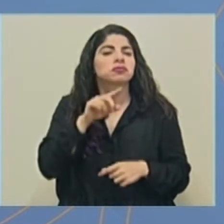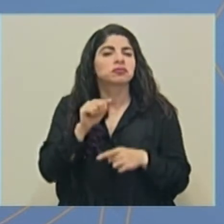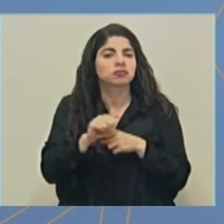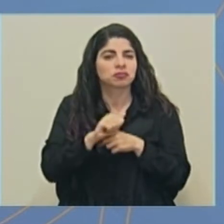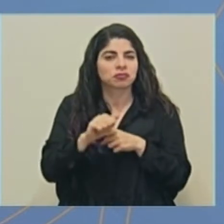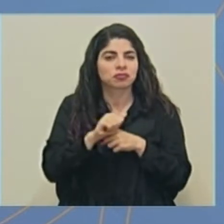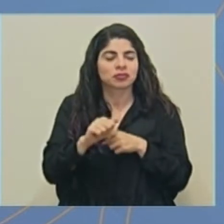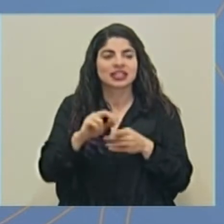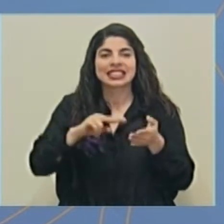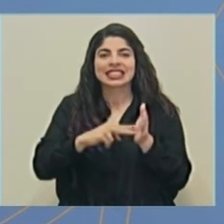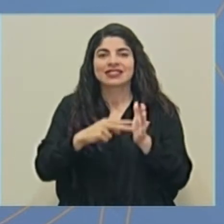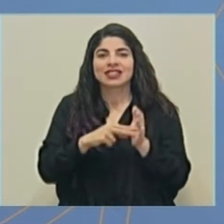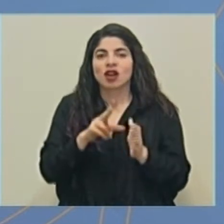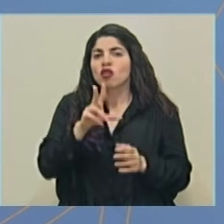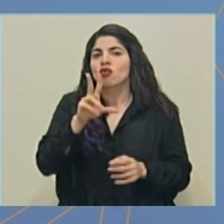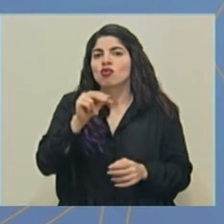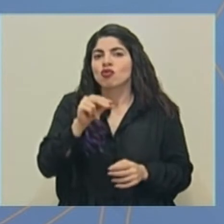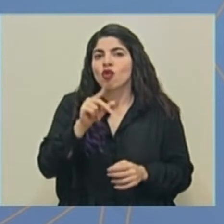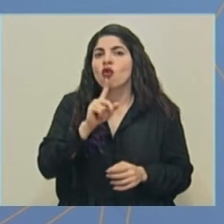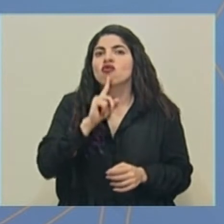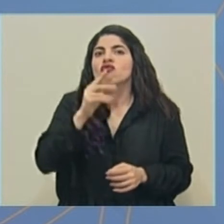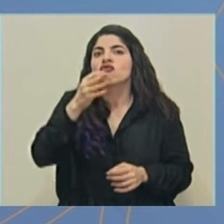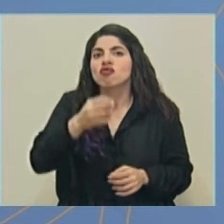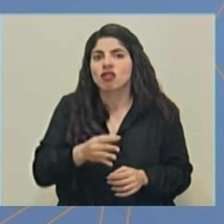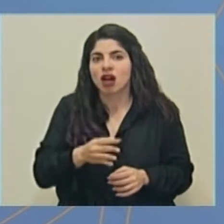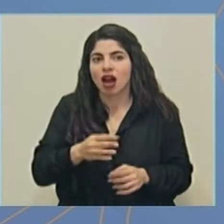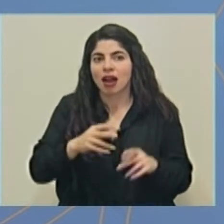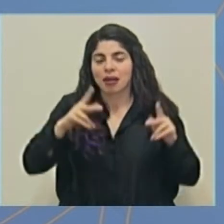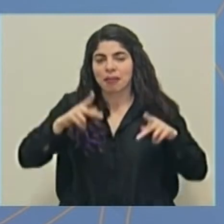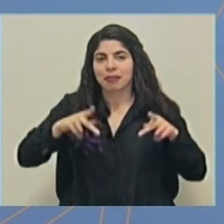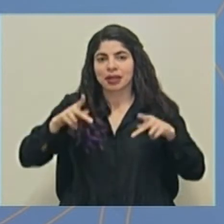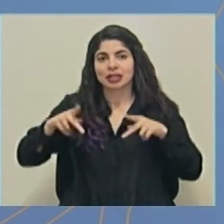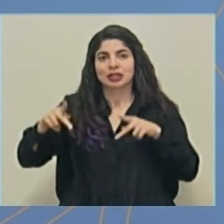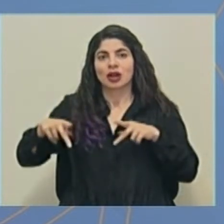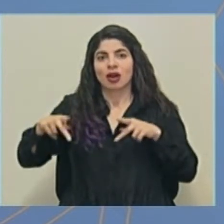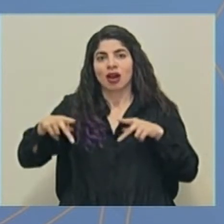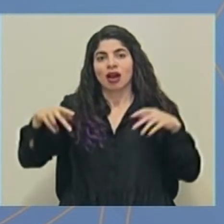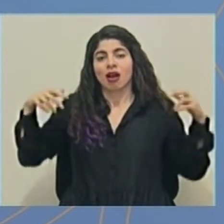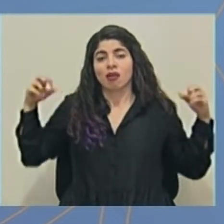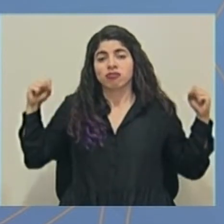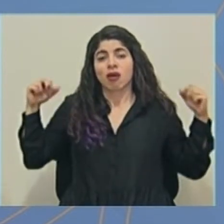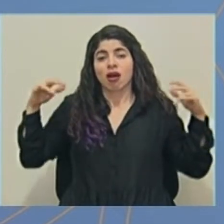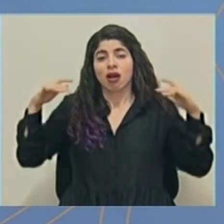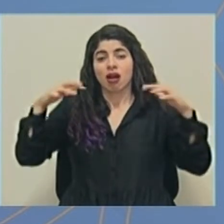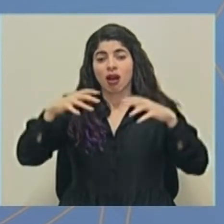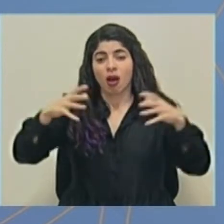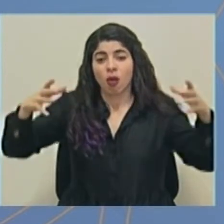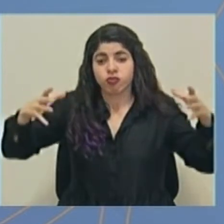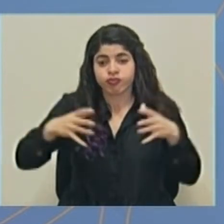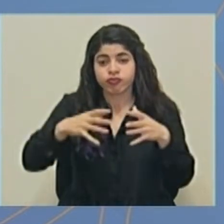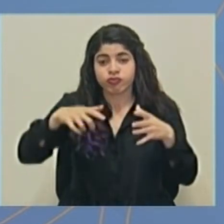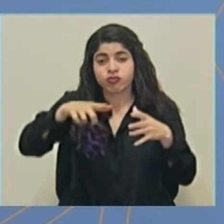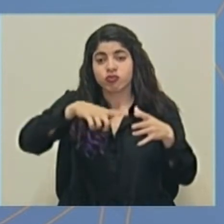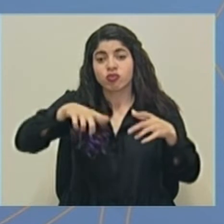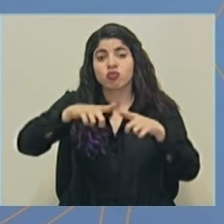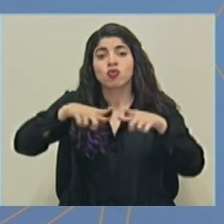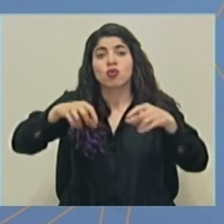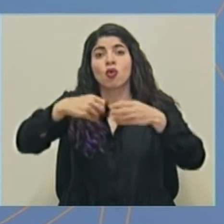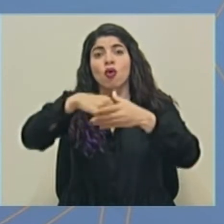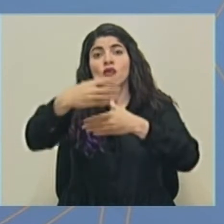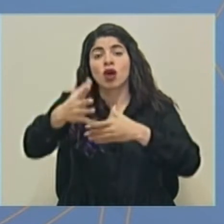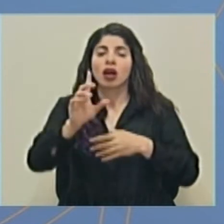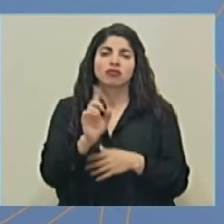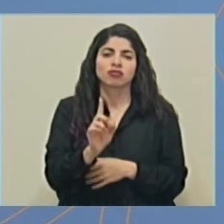es decir, no haremos movilizaciones a grandes puntos de concentración, sino que lo que